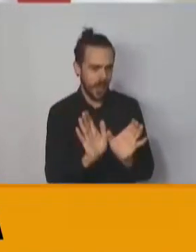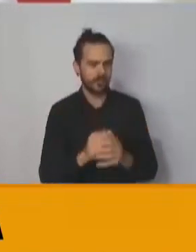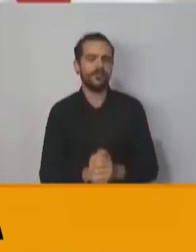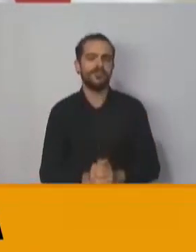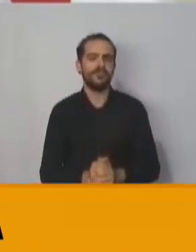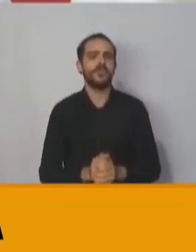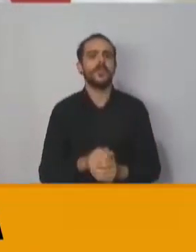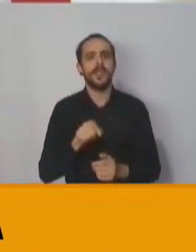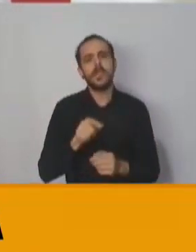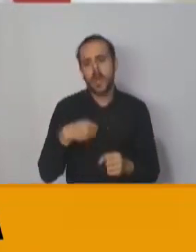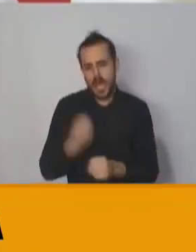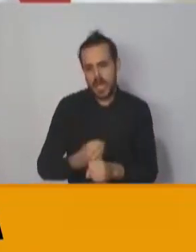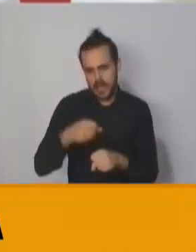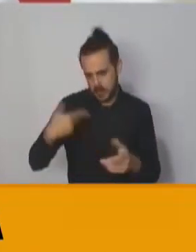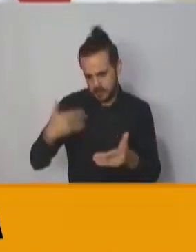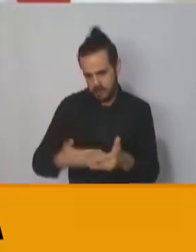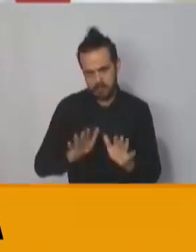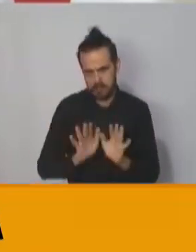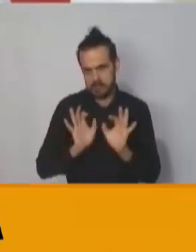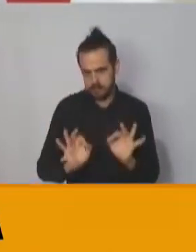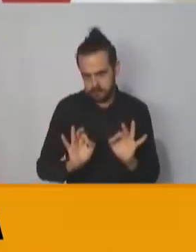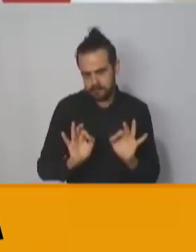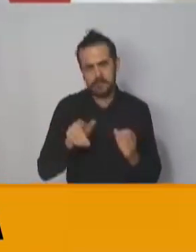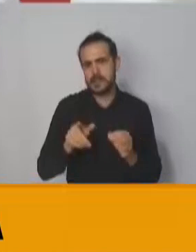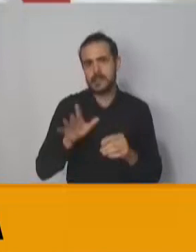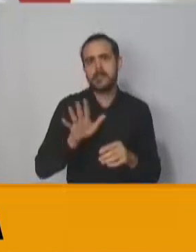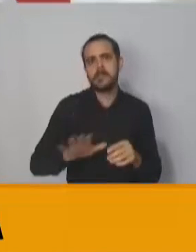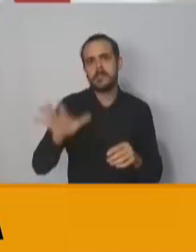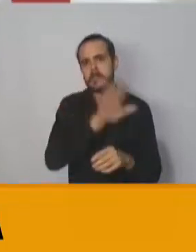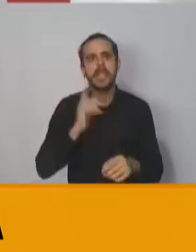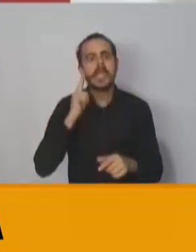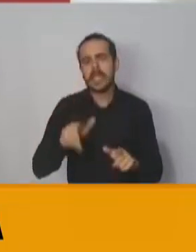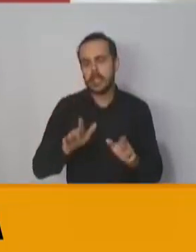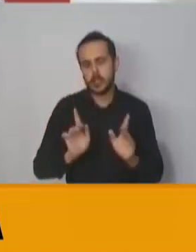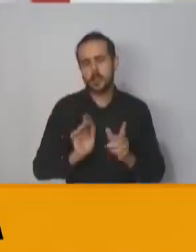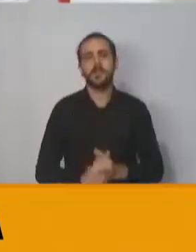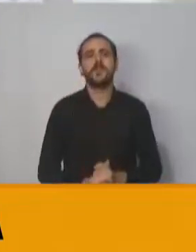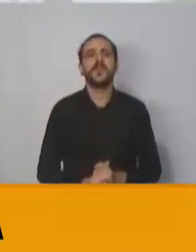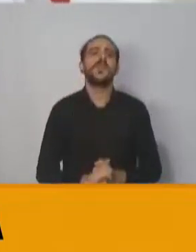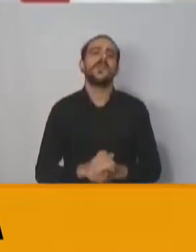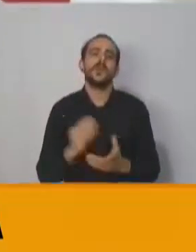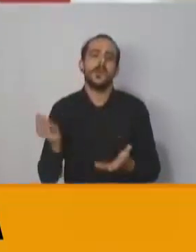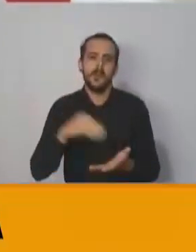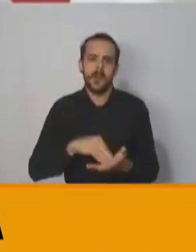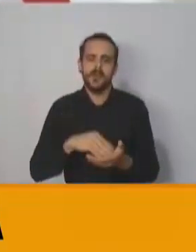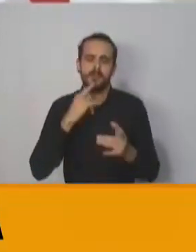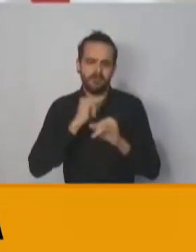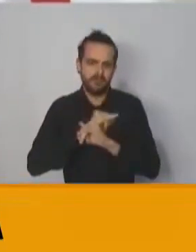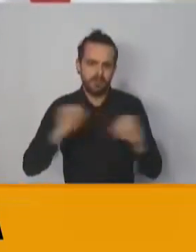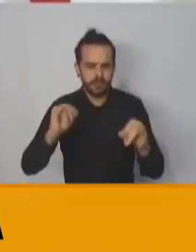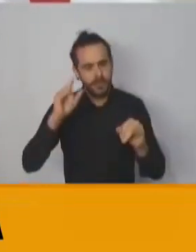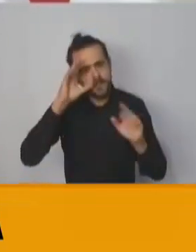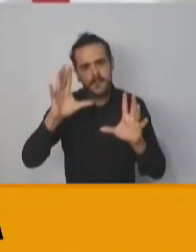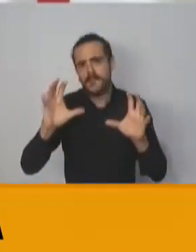momento en nuestra provincia. También, bueno, recordarle a la gente lo